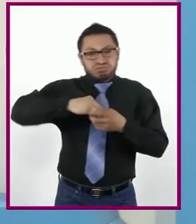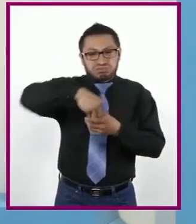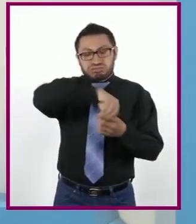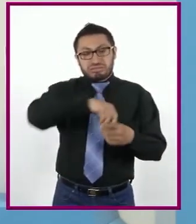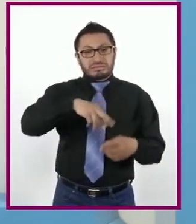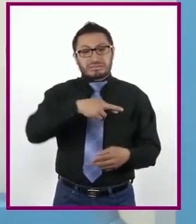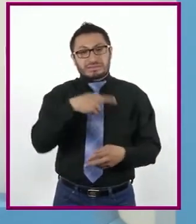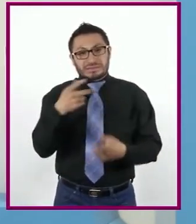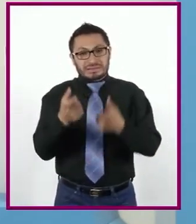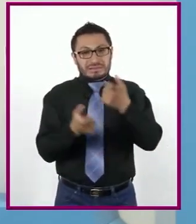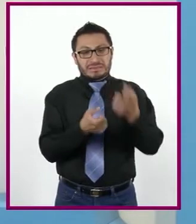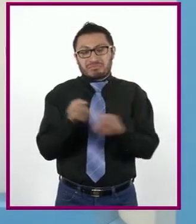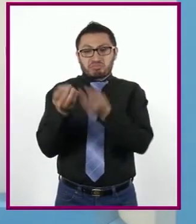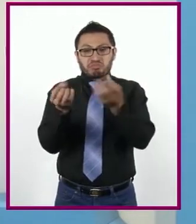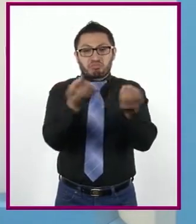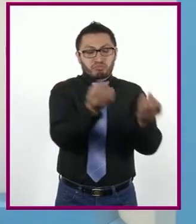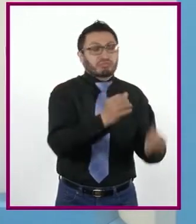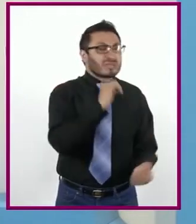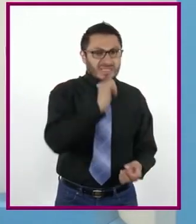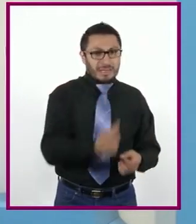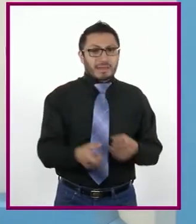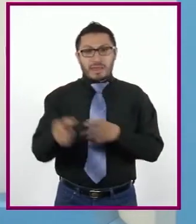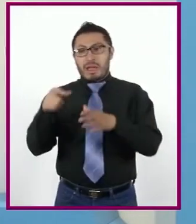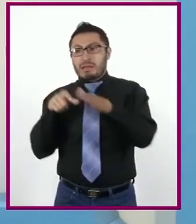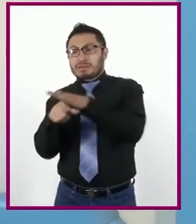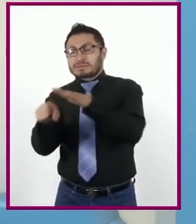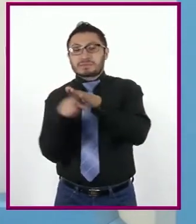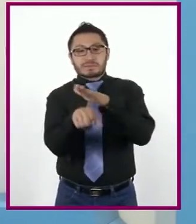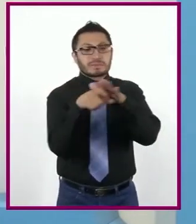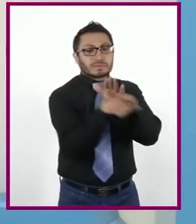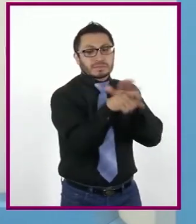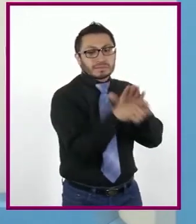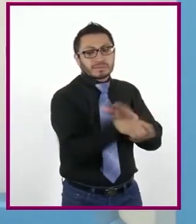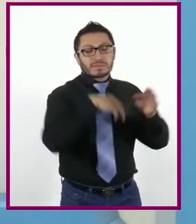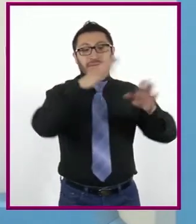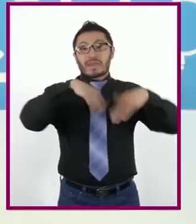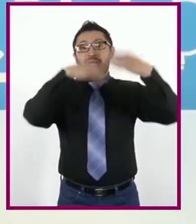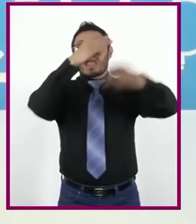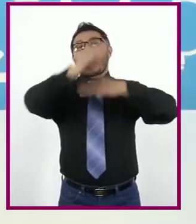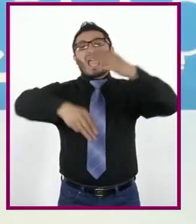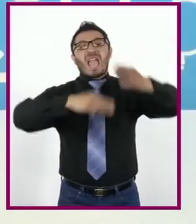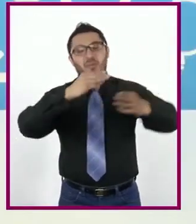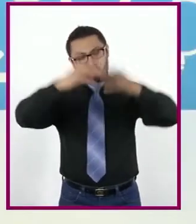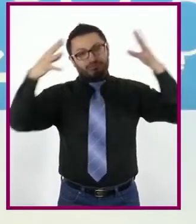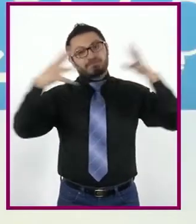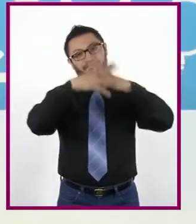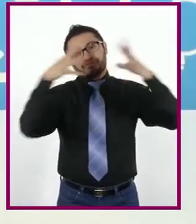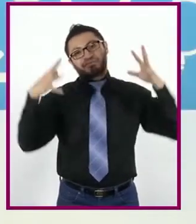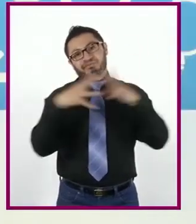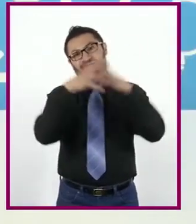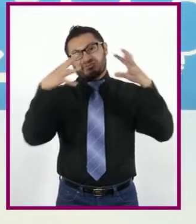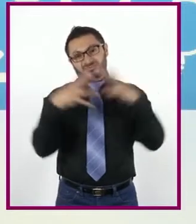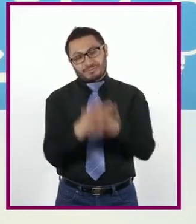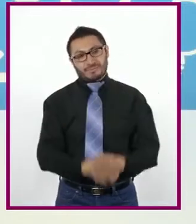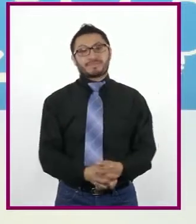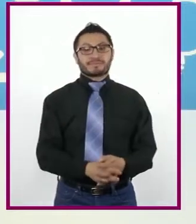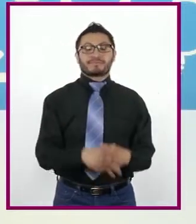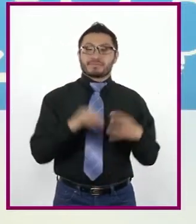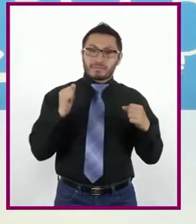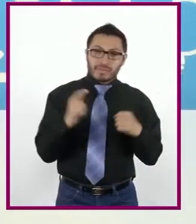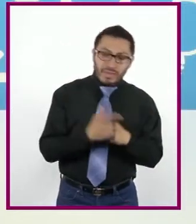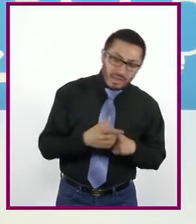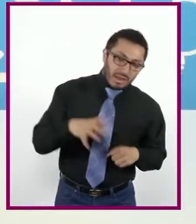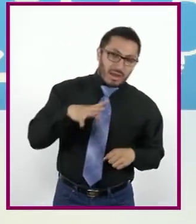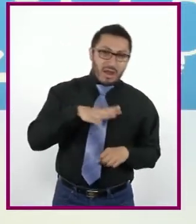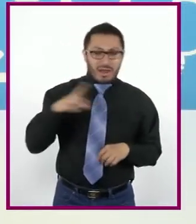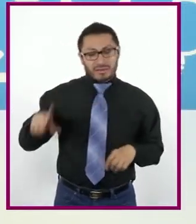distribuida, corrupción y en muchas partes del mundo, hasta las guerras. Una de las herramientas con las que cuentan